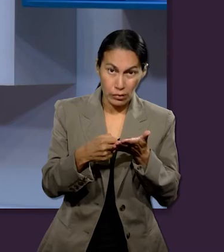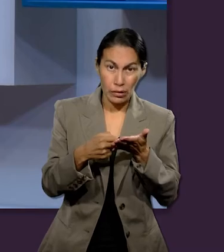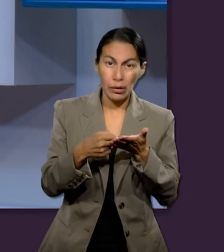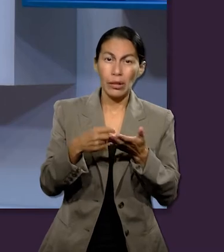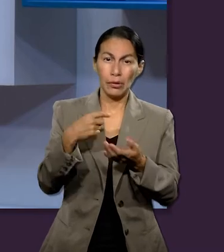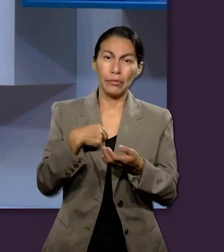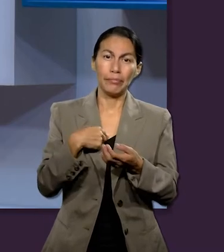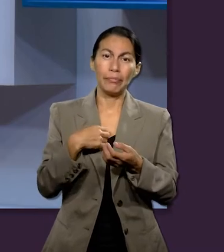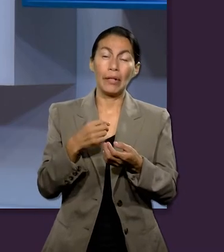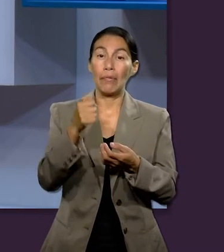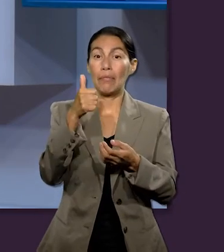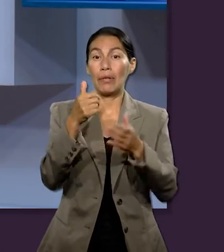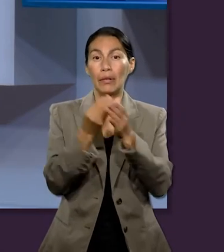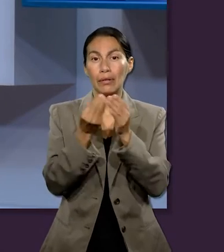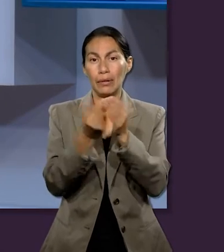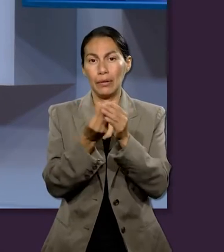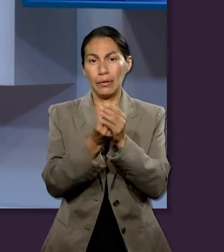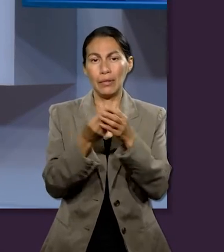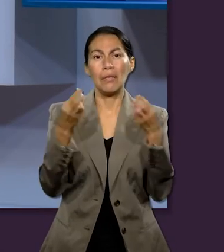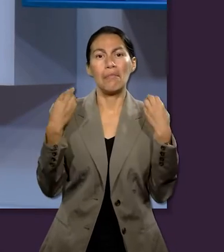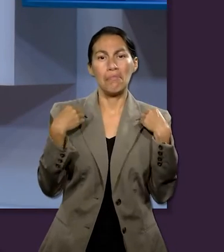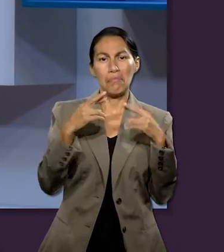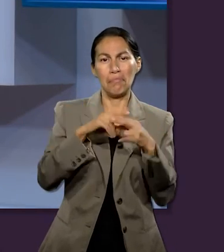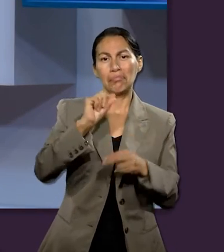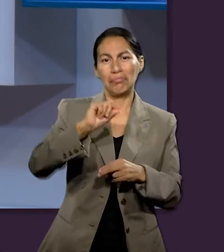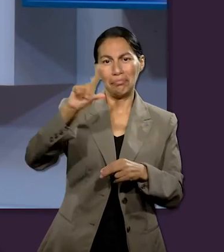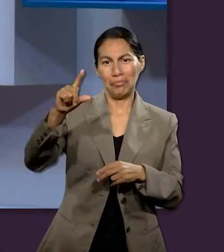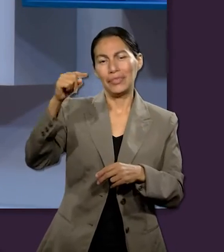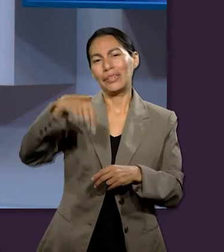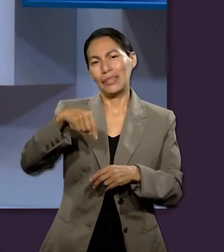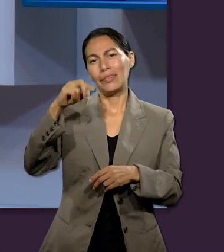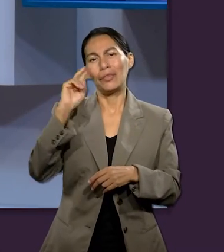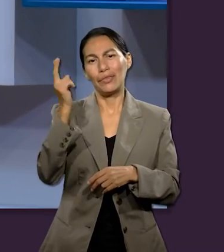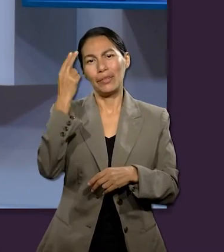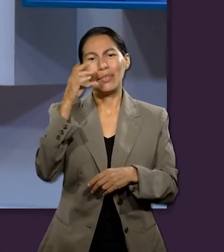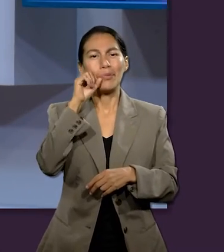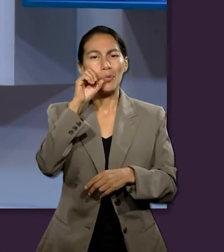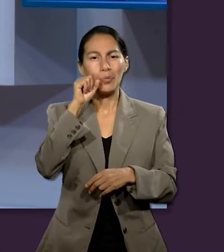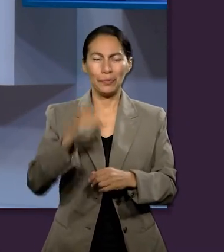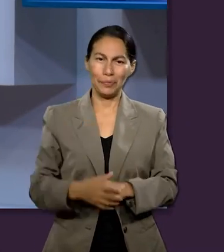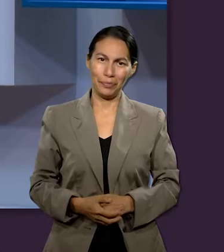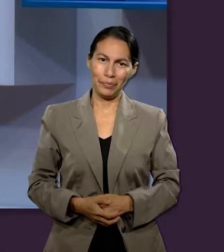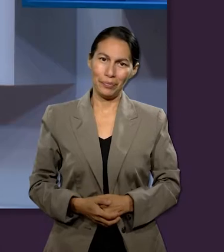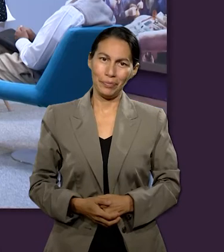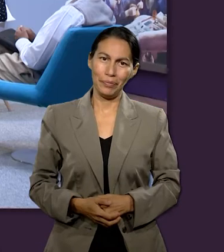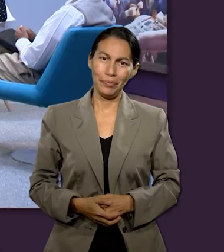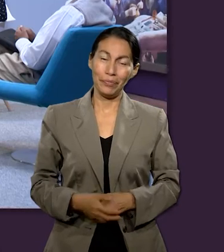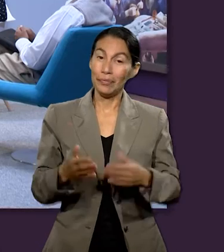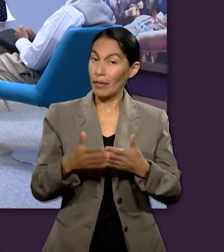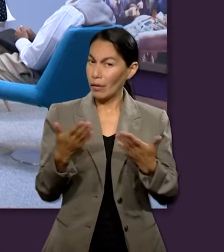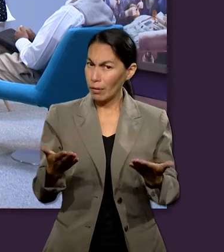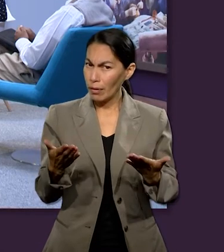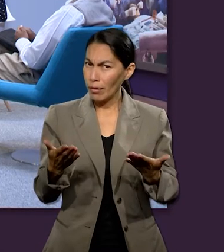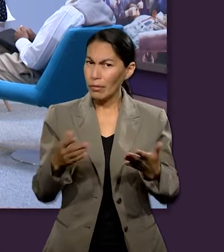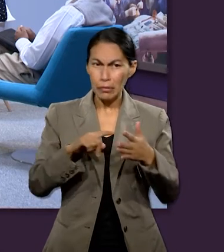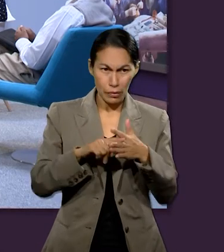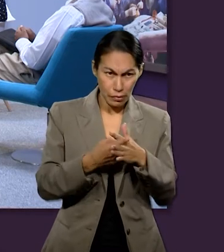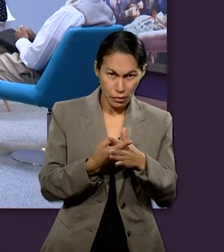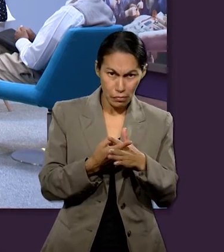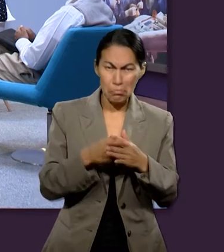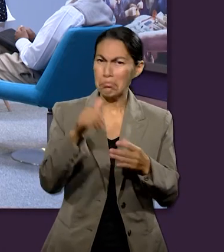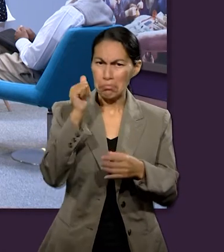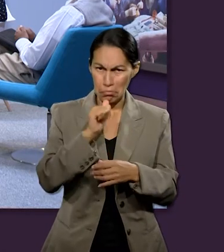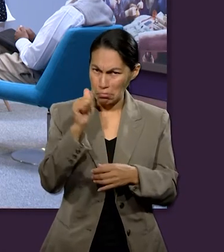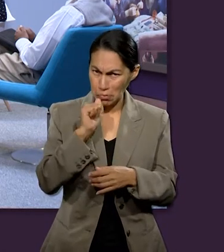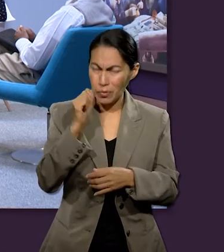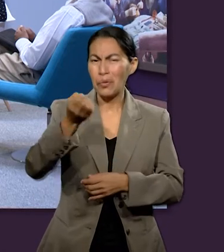tuve que redactar fue en mi primera clase de maestría que la tomé aquí en la Universidad de Montemorelos. Vamos a empezar,